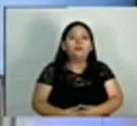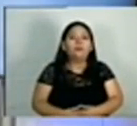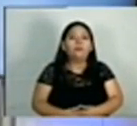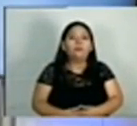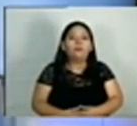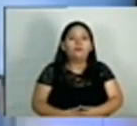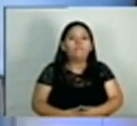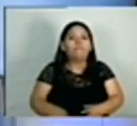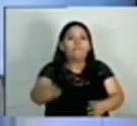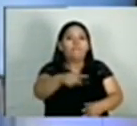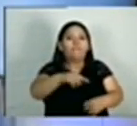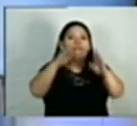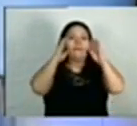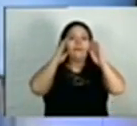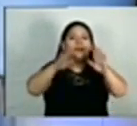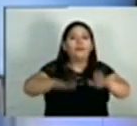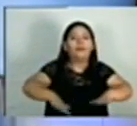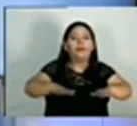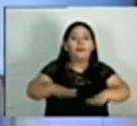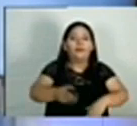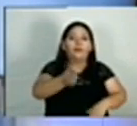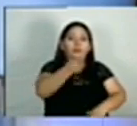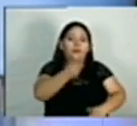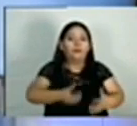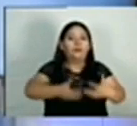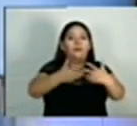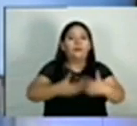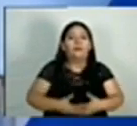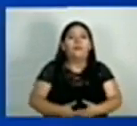Gracias por acompañarme en Acontecer Empresarial.